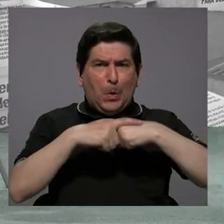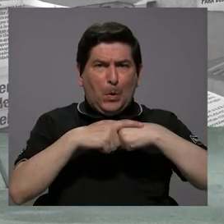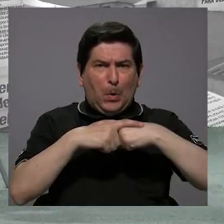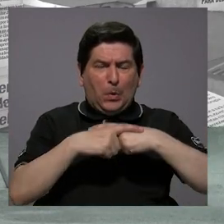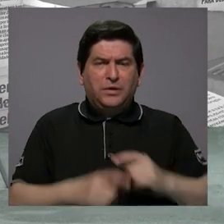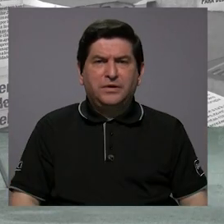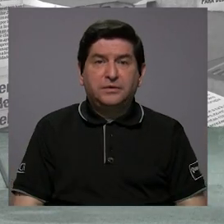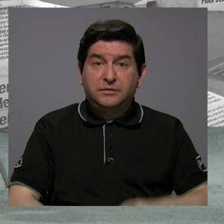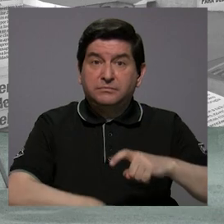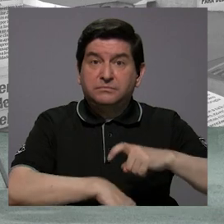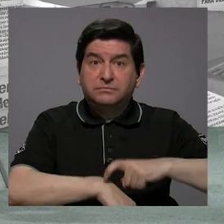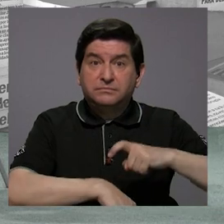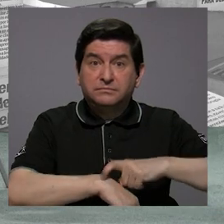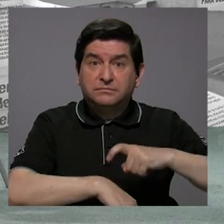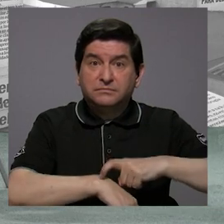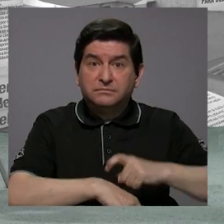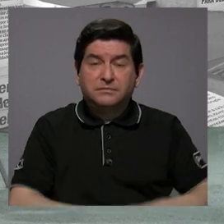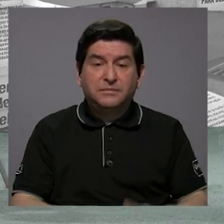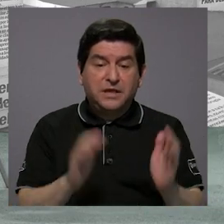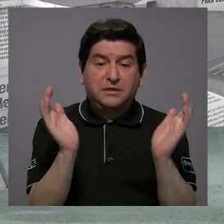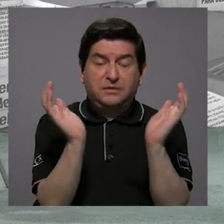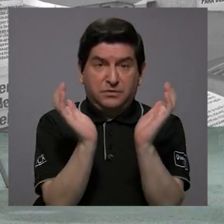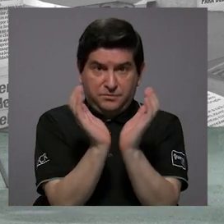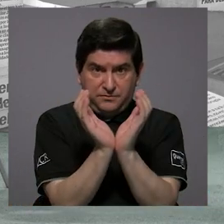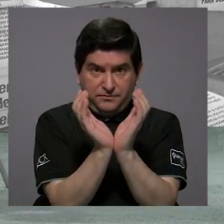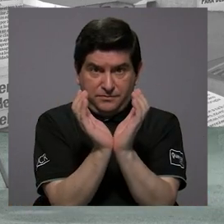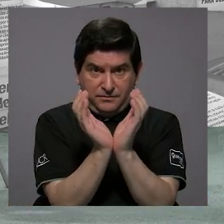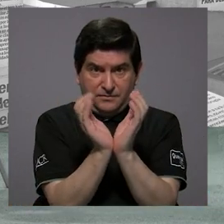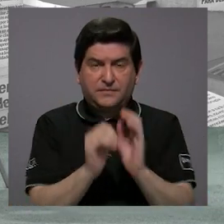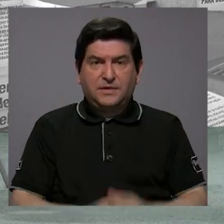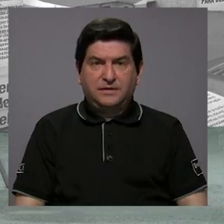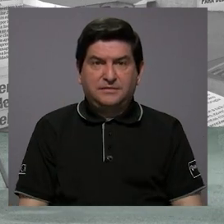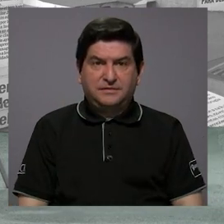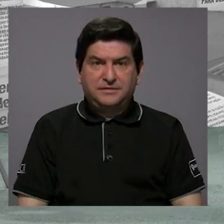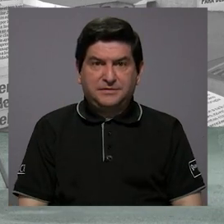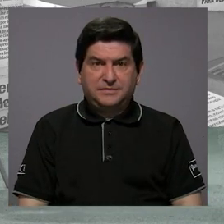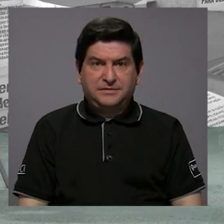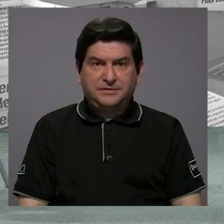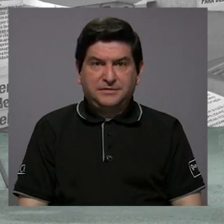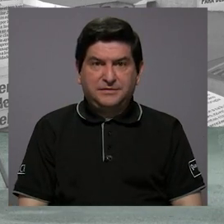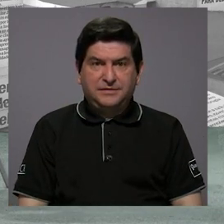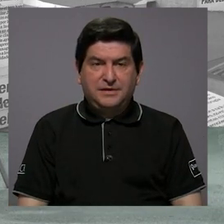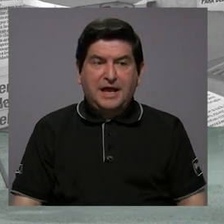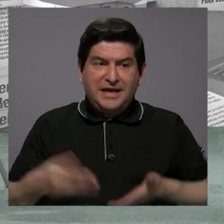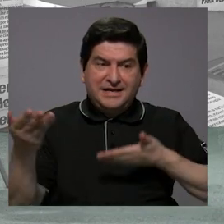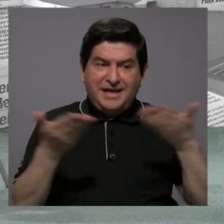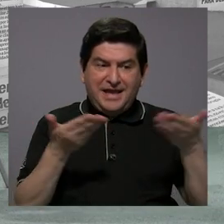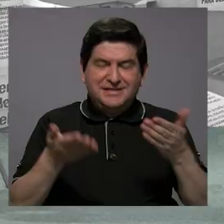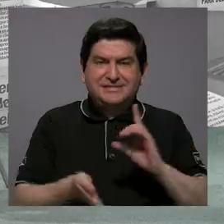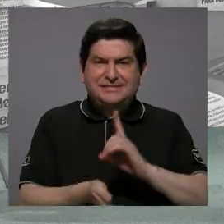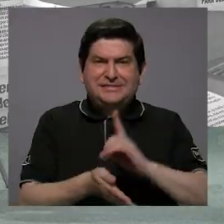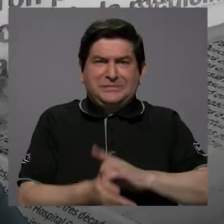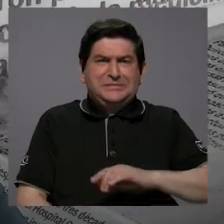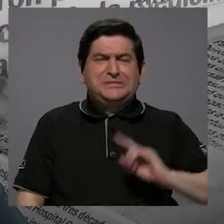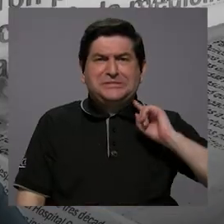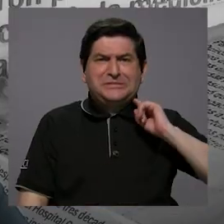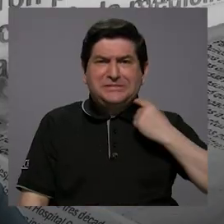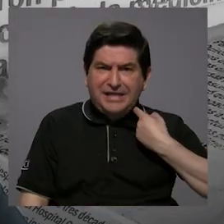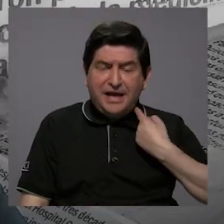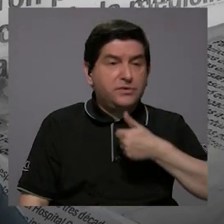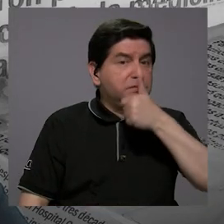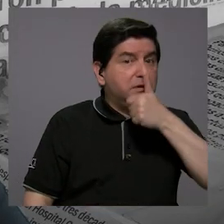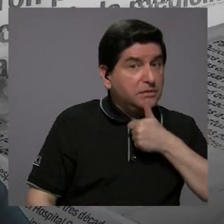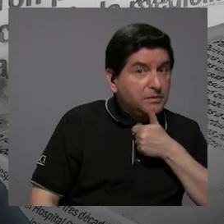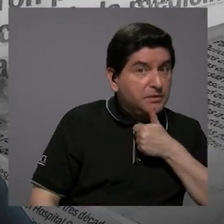en un momento donde la caja, bueno, en un momento donde los servicios médicos son carísimos a